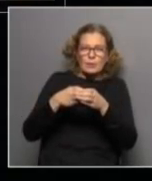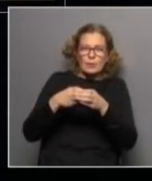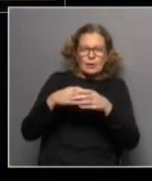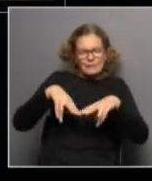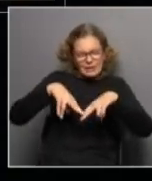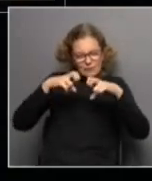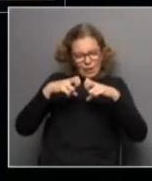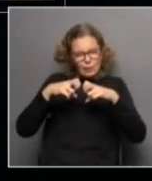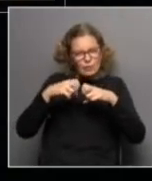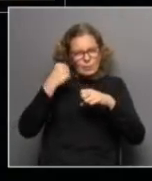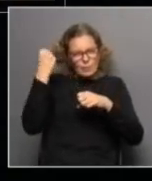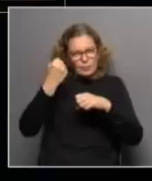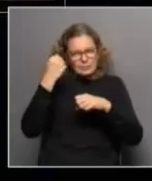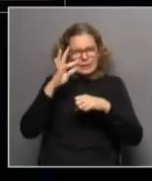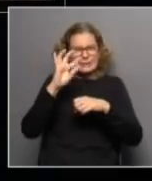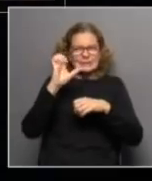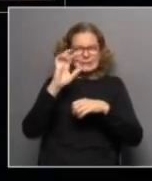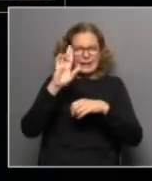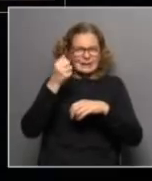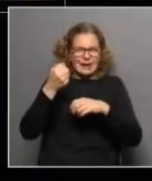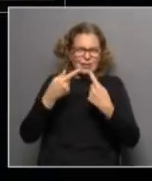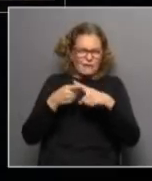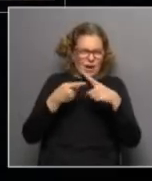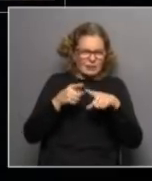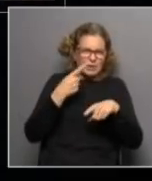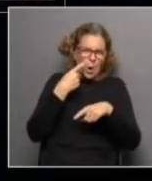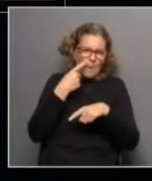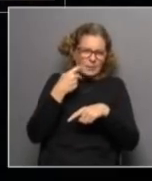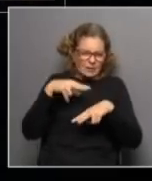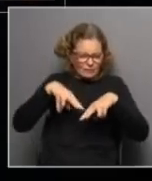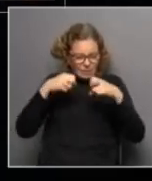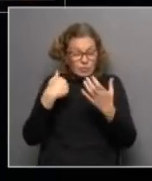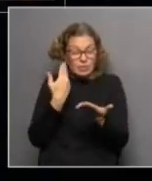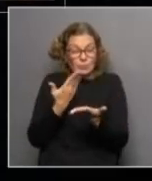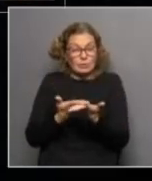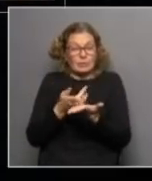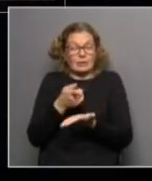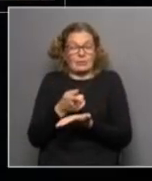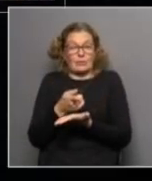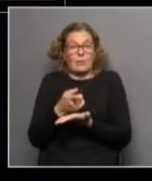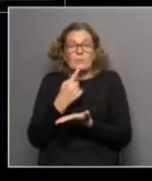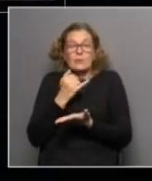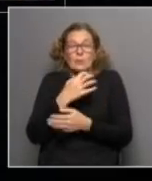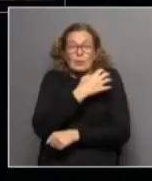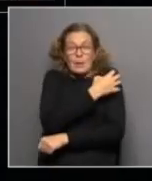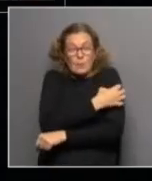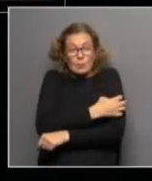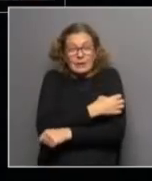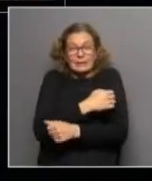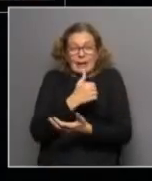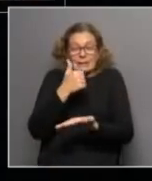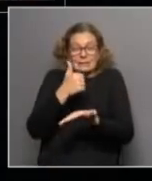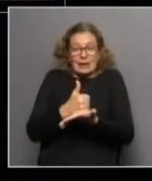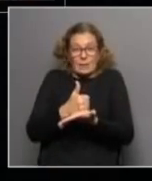investigadores Roas Eduti en fin mostraban eso que cuando la pobreza estaba